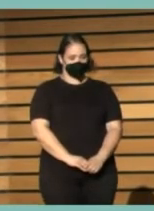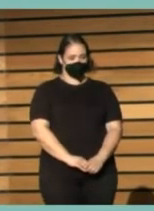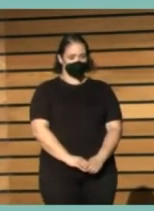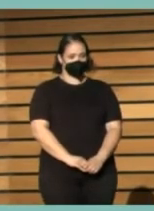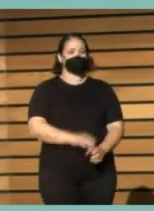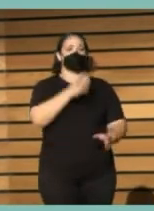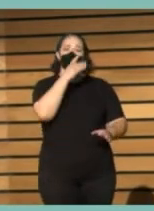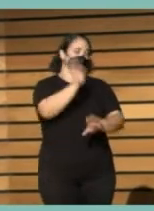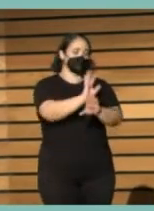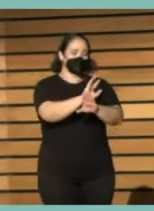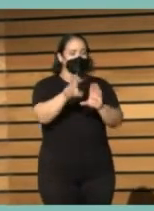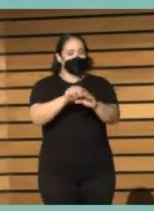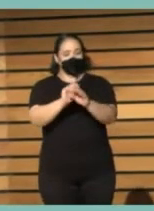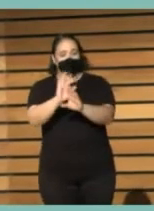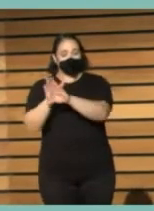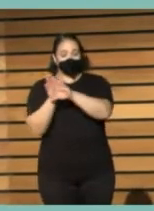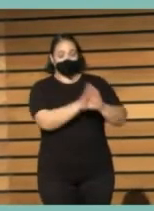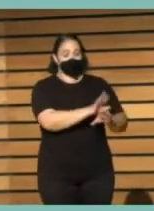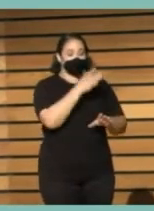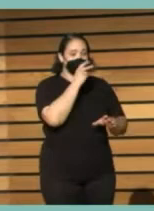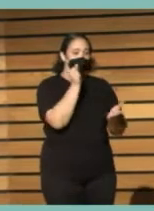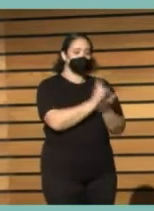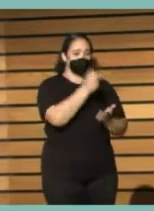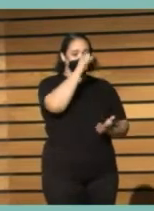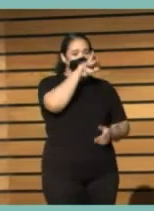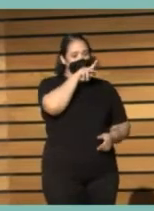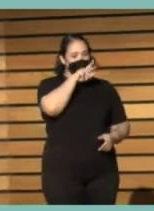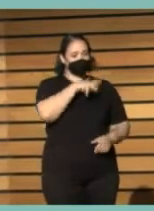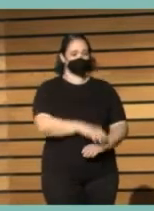Volvemos a Julio. Sí, buenos días, es que tengo una presentación.